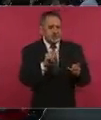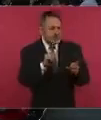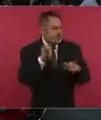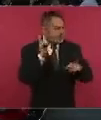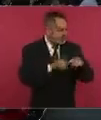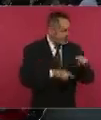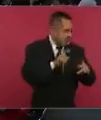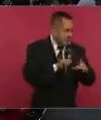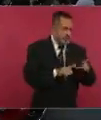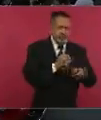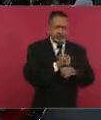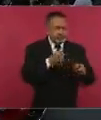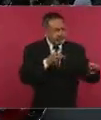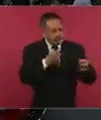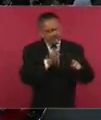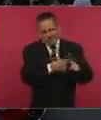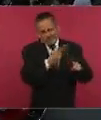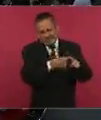tantas armas,